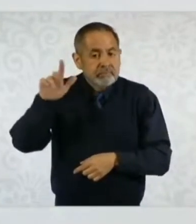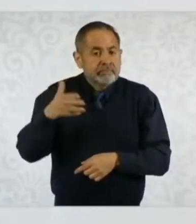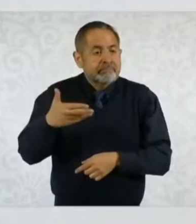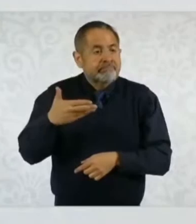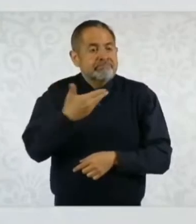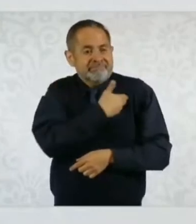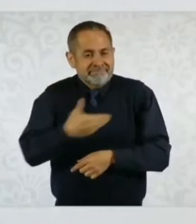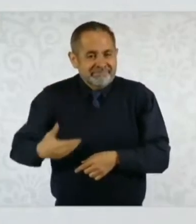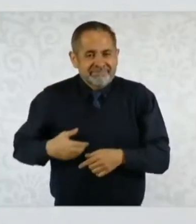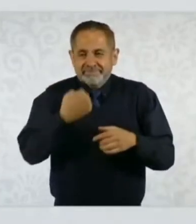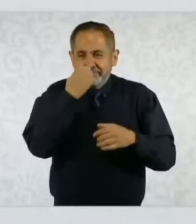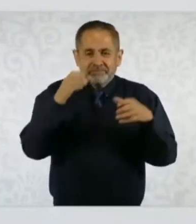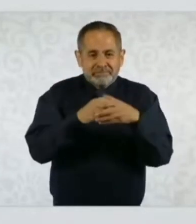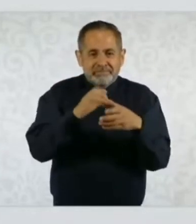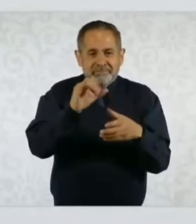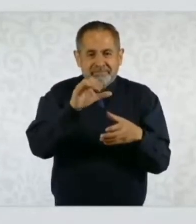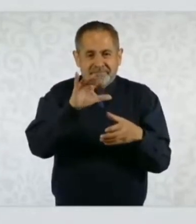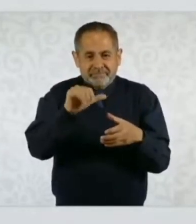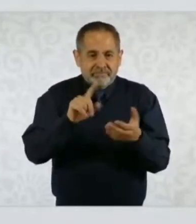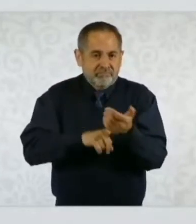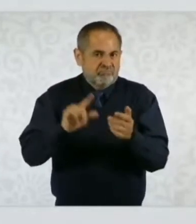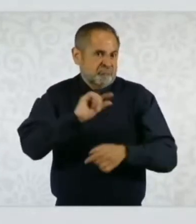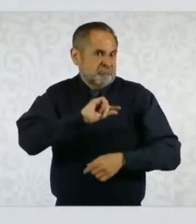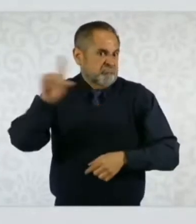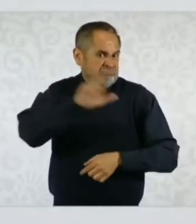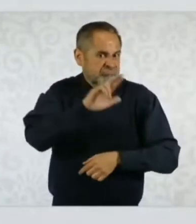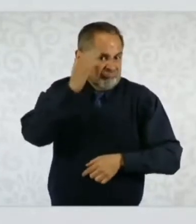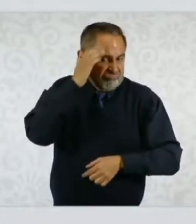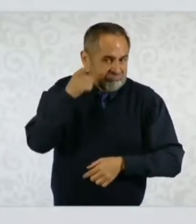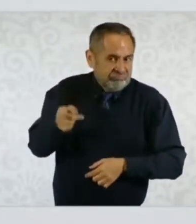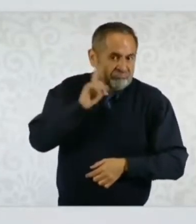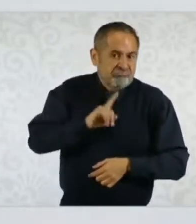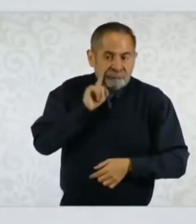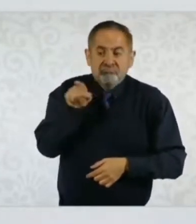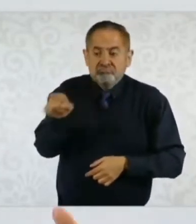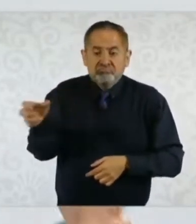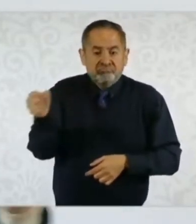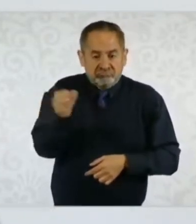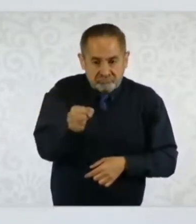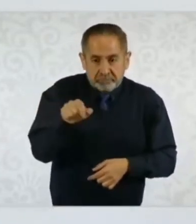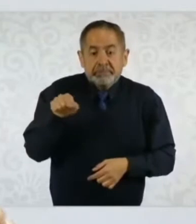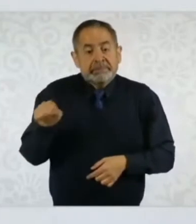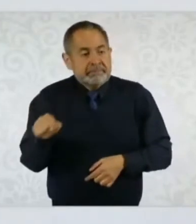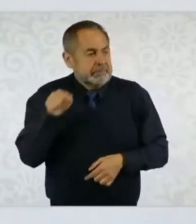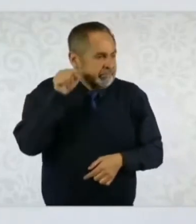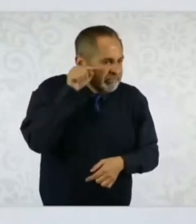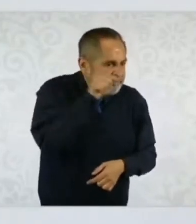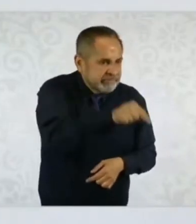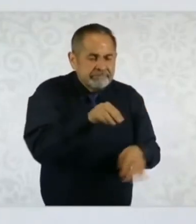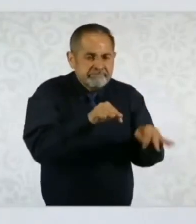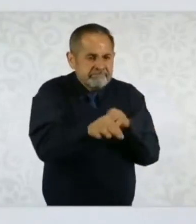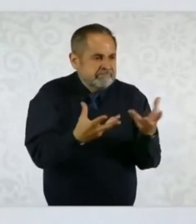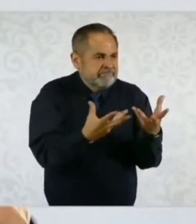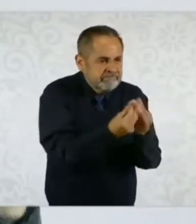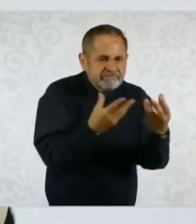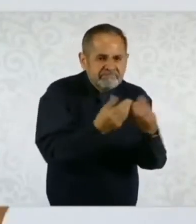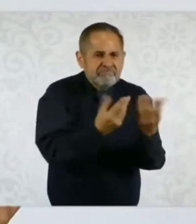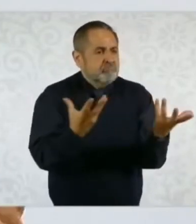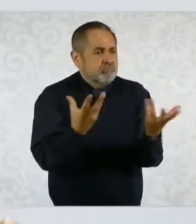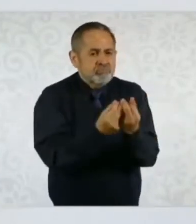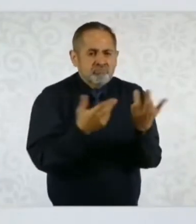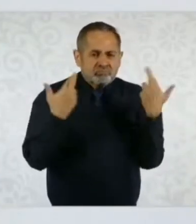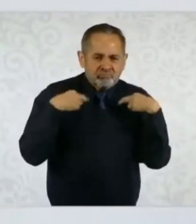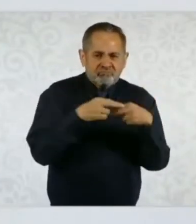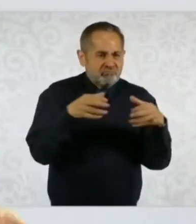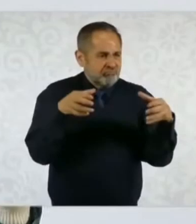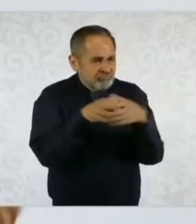de la Ciencia, una investigadora muy reconocida, de fortalecer el trabajo colectivo de la academia, porque eso